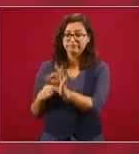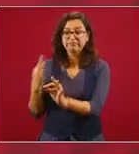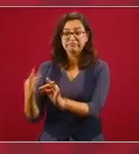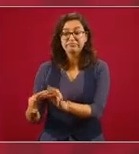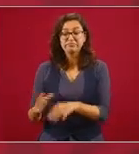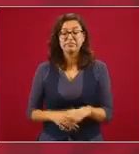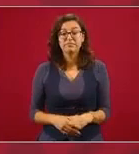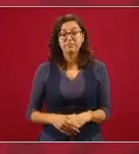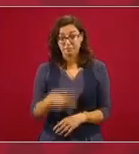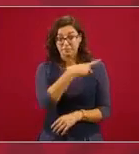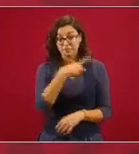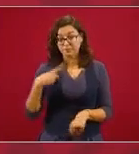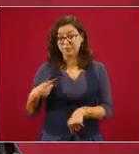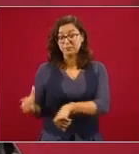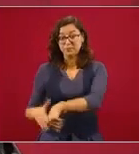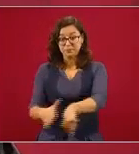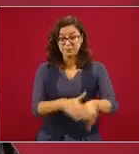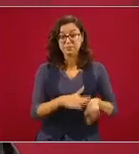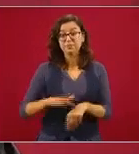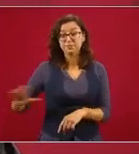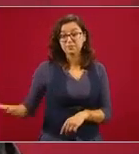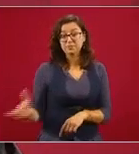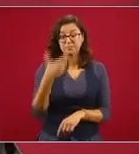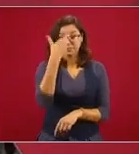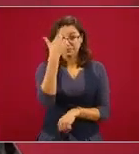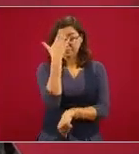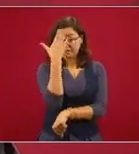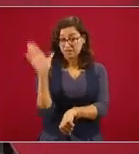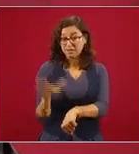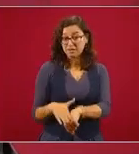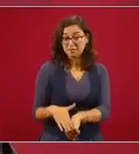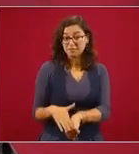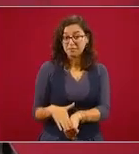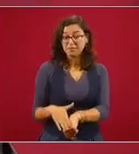voy a